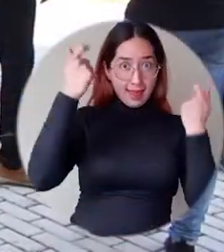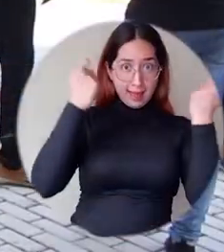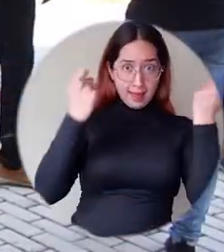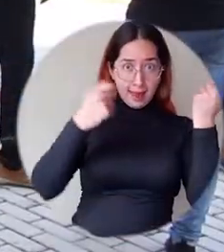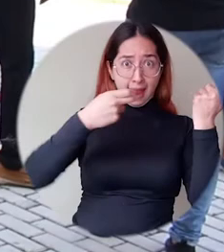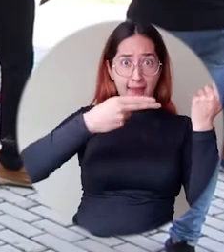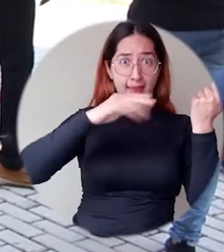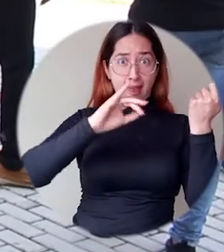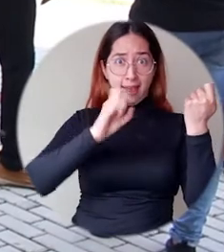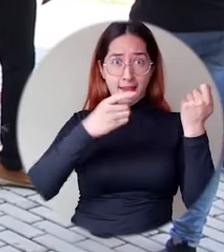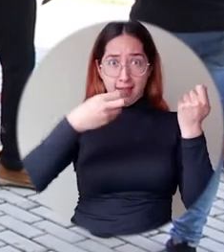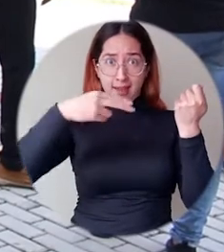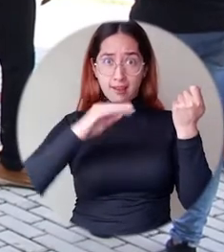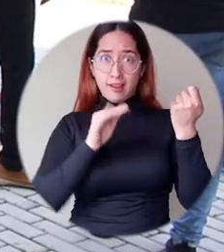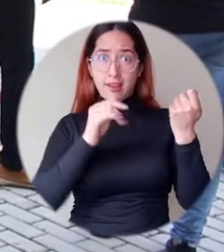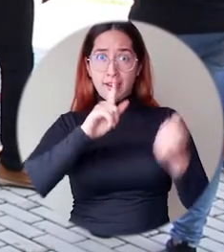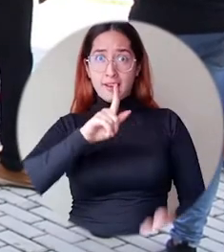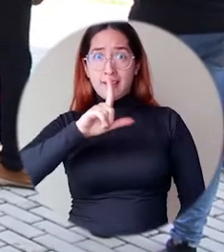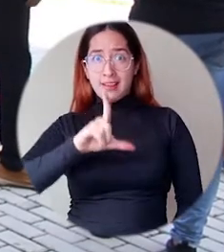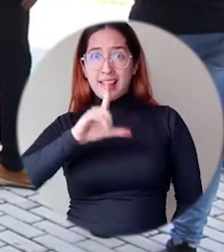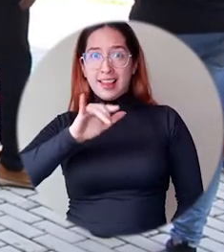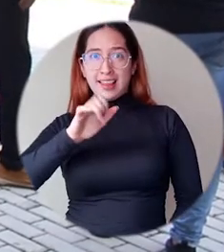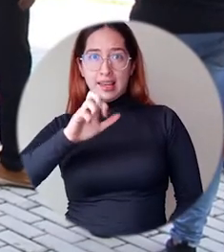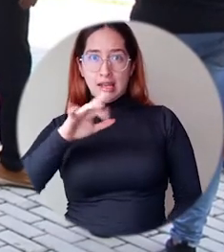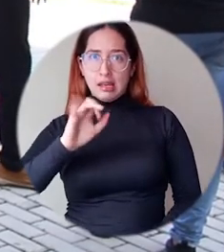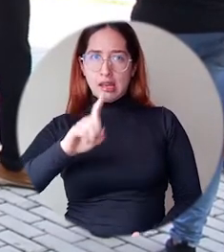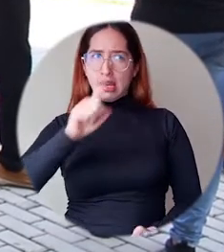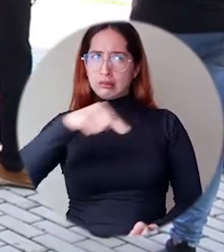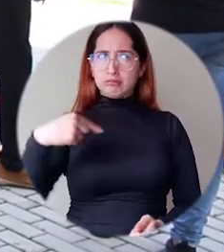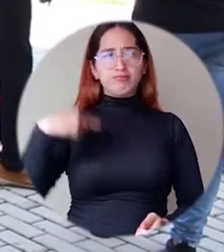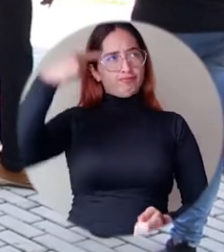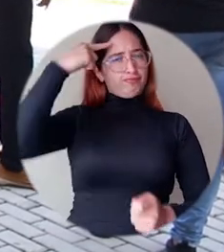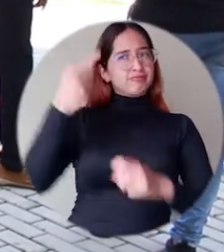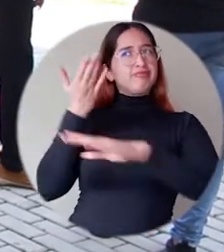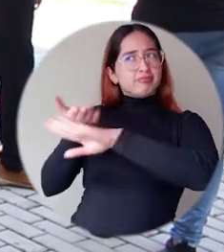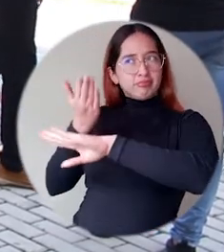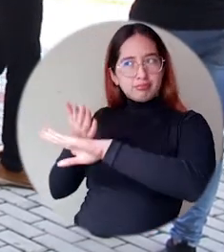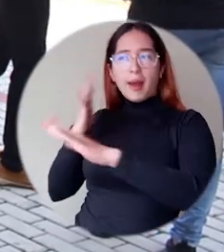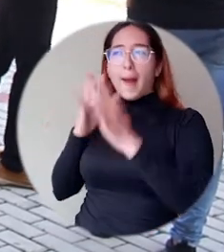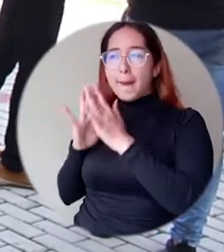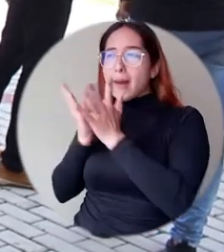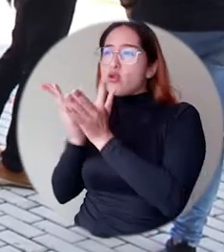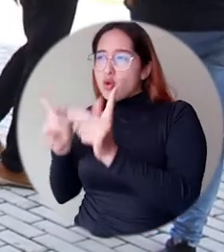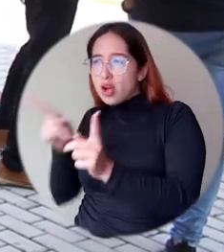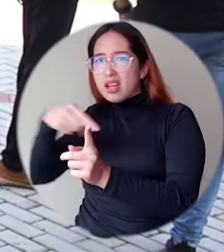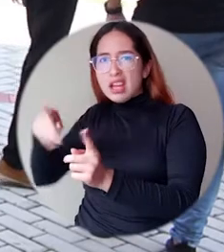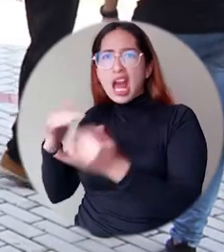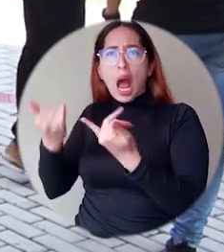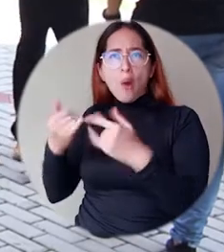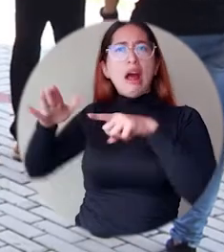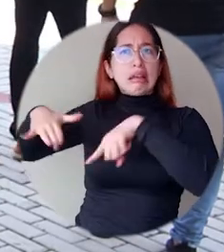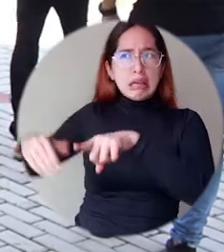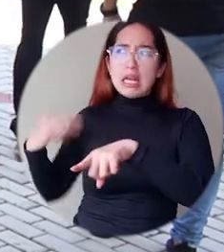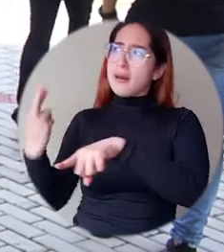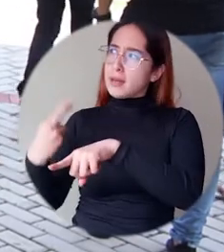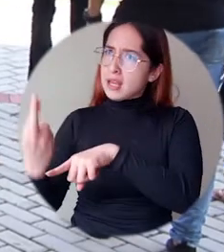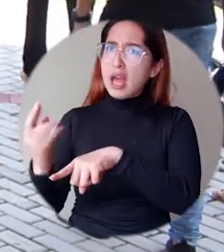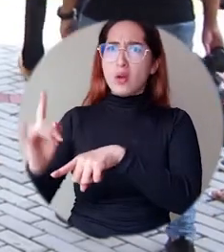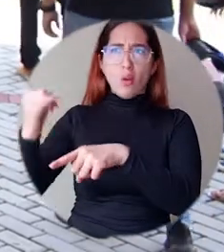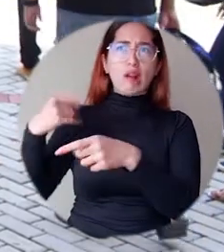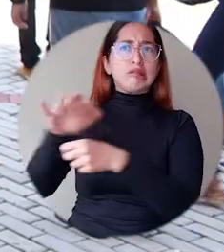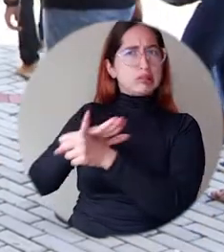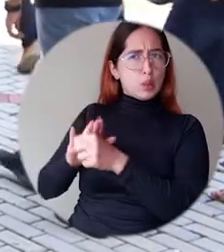High Flyers es una estrategia que hemos diseñado para nuestros estudiantes que se encuentran en condición de